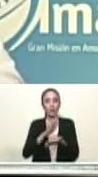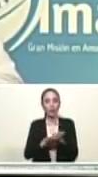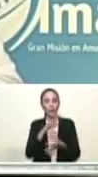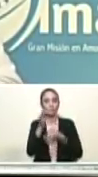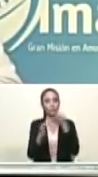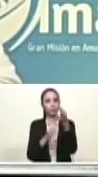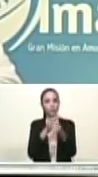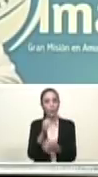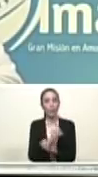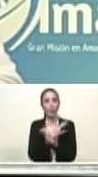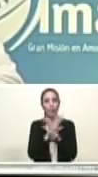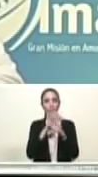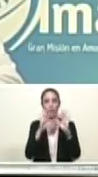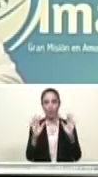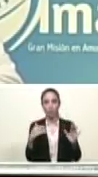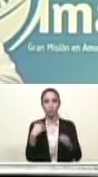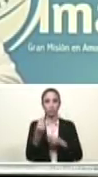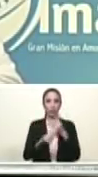Tranquila.